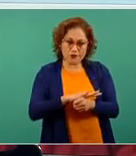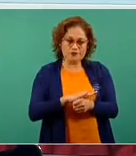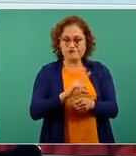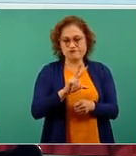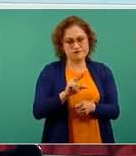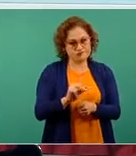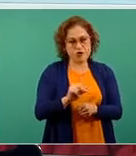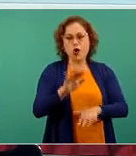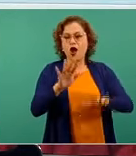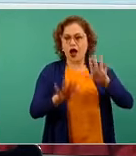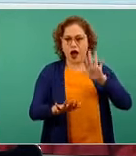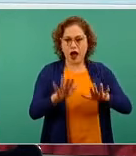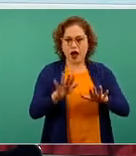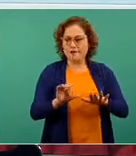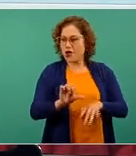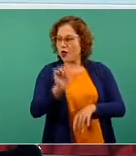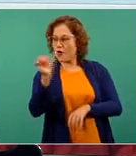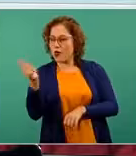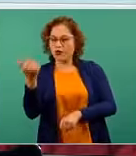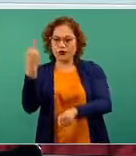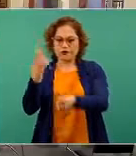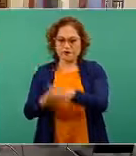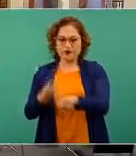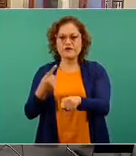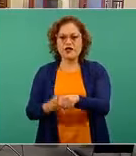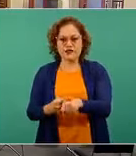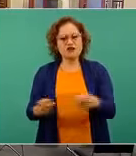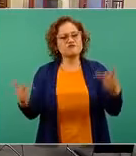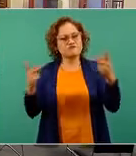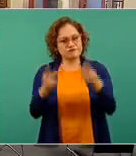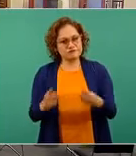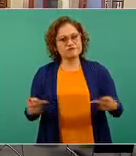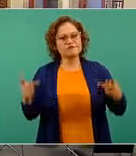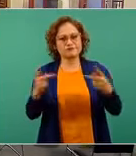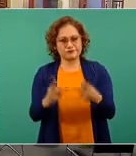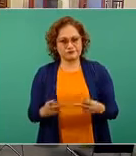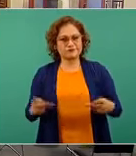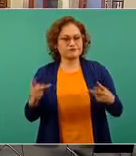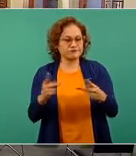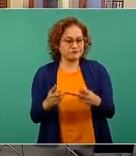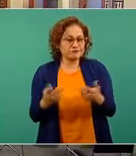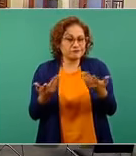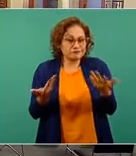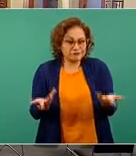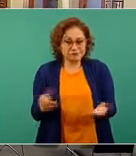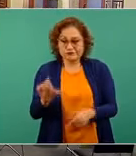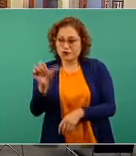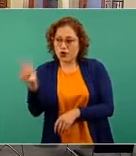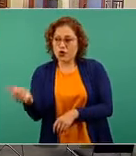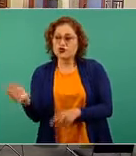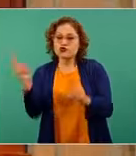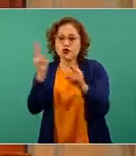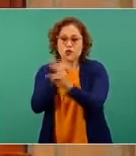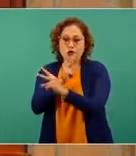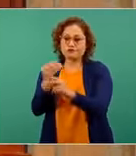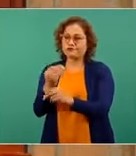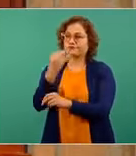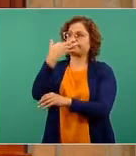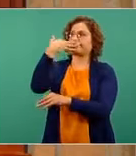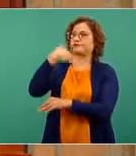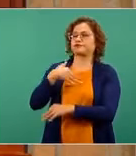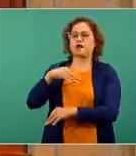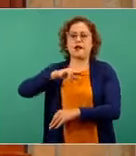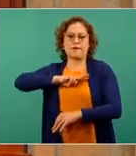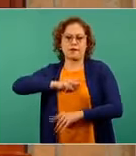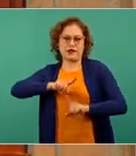ocurren para la COVID-19, sino pueden ocurrir también para otras infecciones respiratorias, por otros virus, por